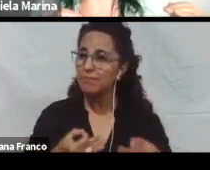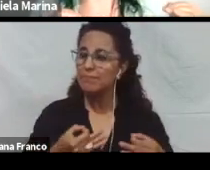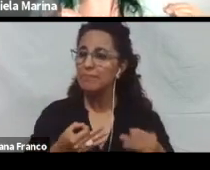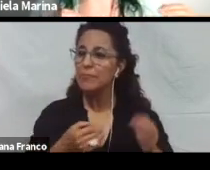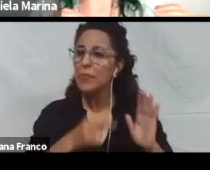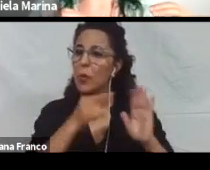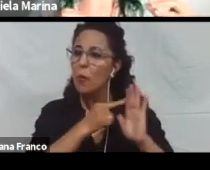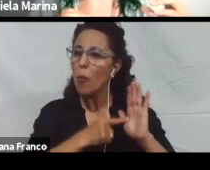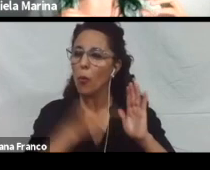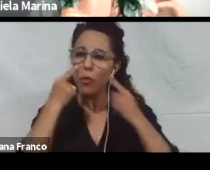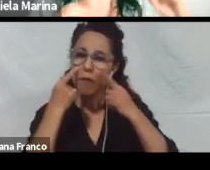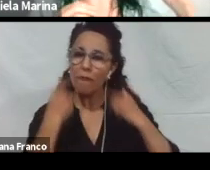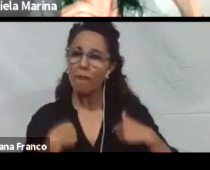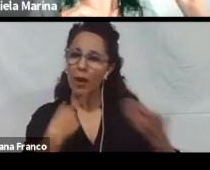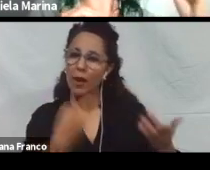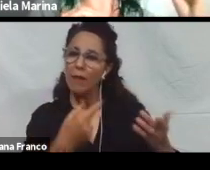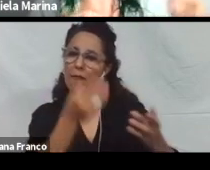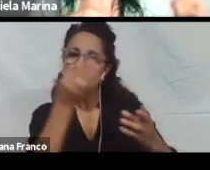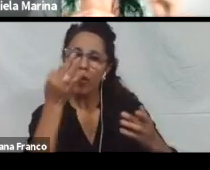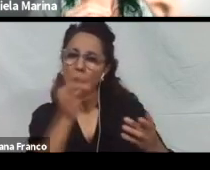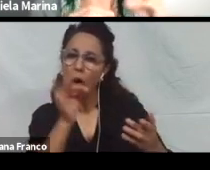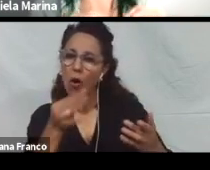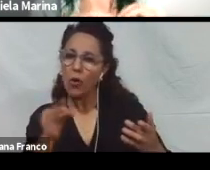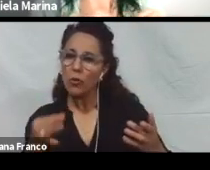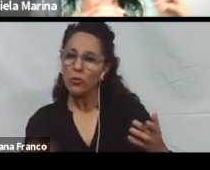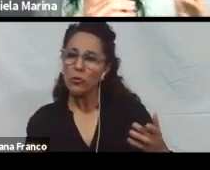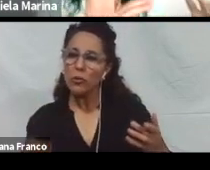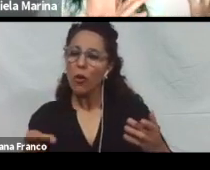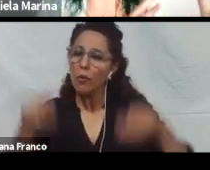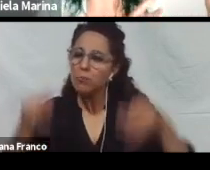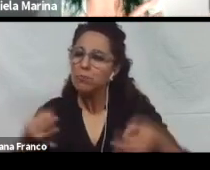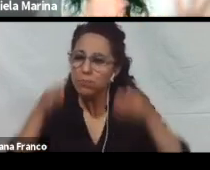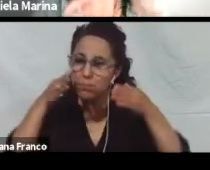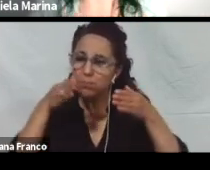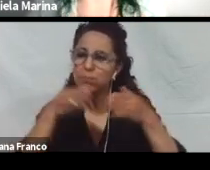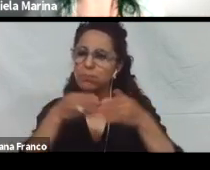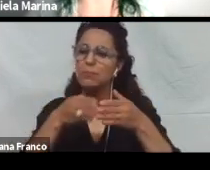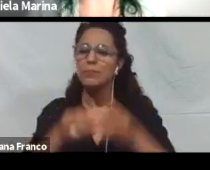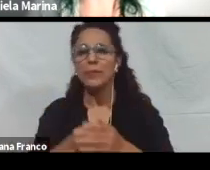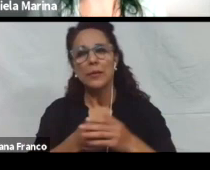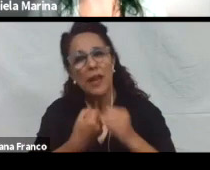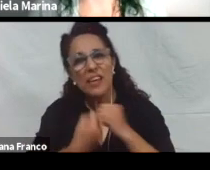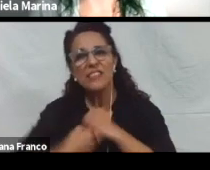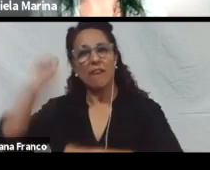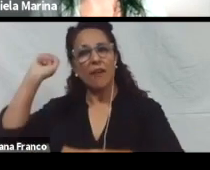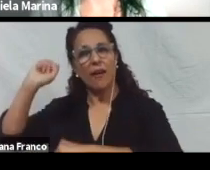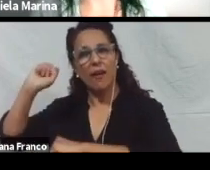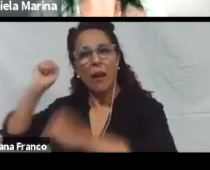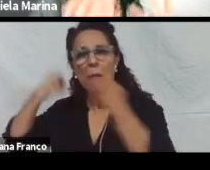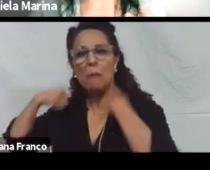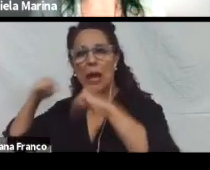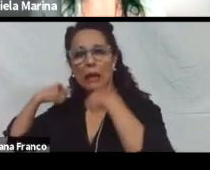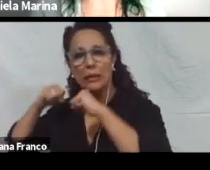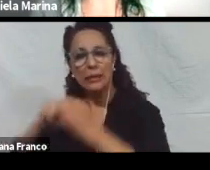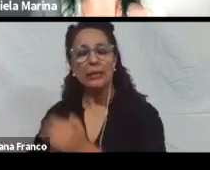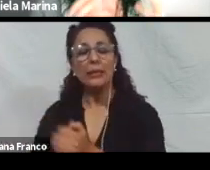verificación, ya más específicos, que nos van a ayudar a llevar este modelo a la práctica. Lo